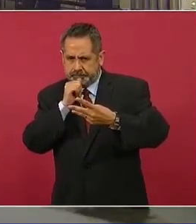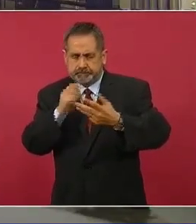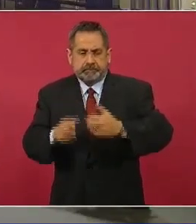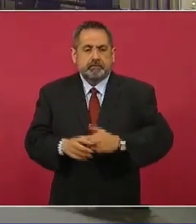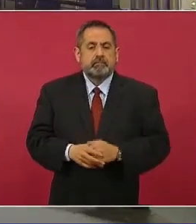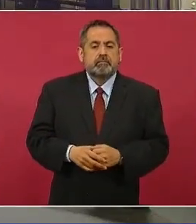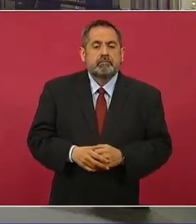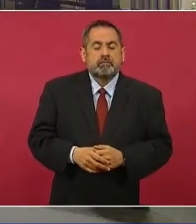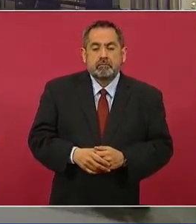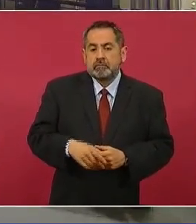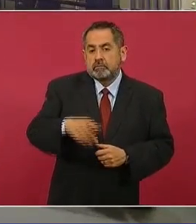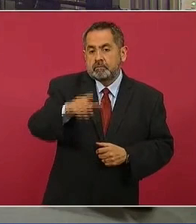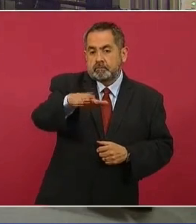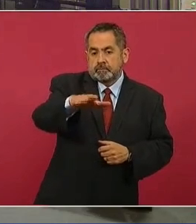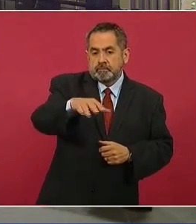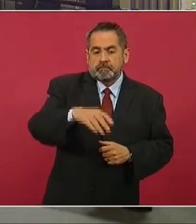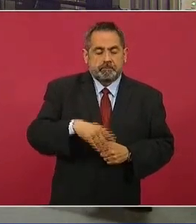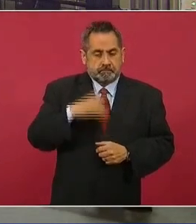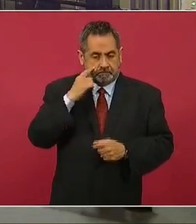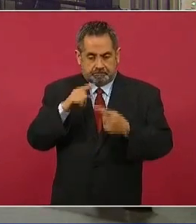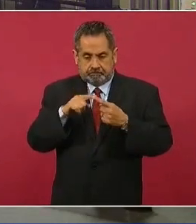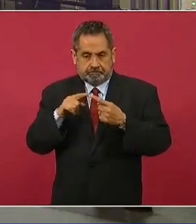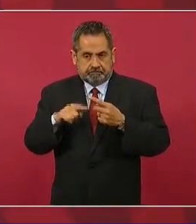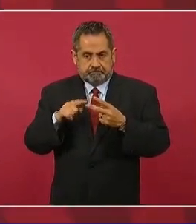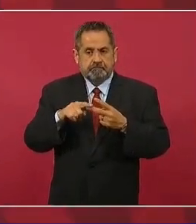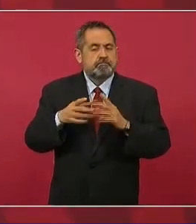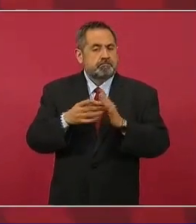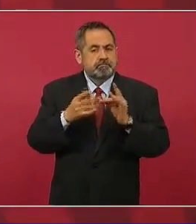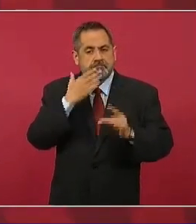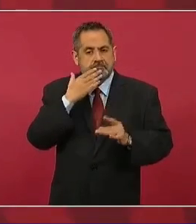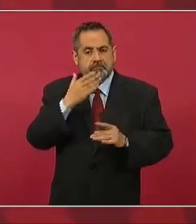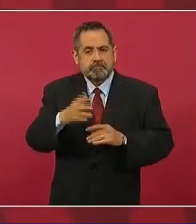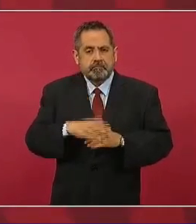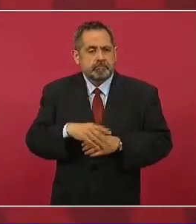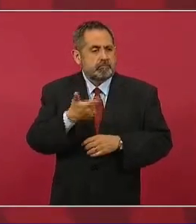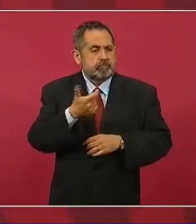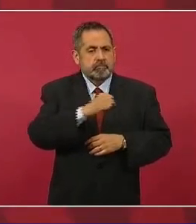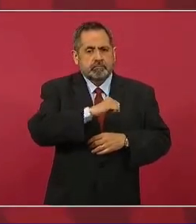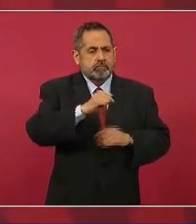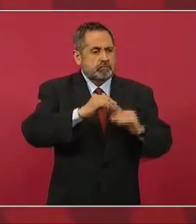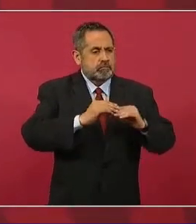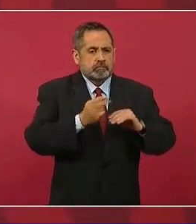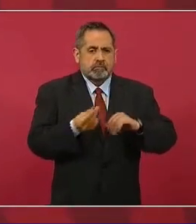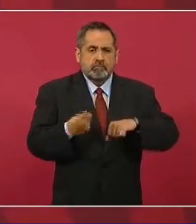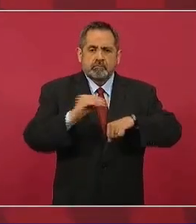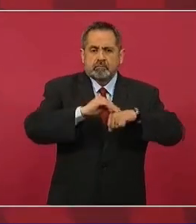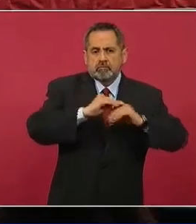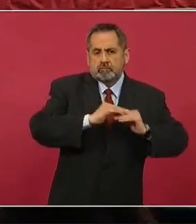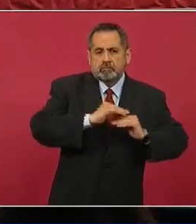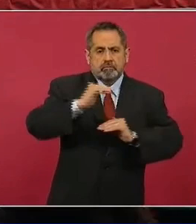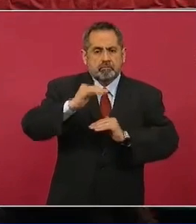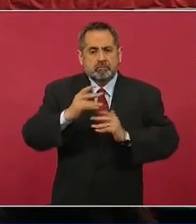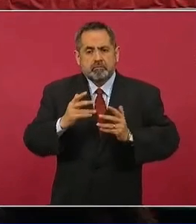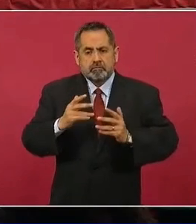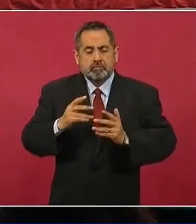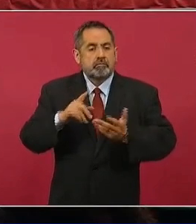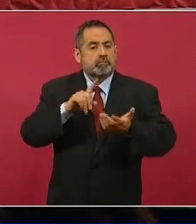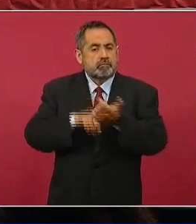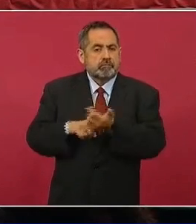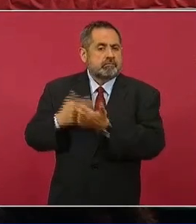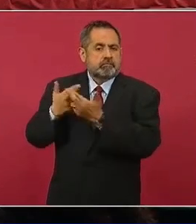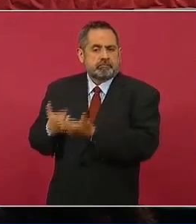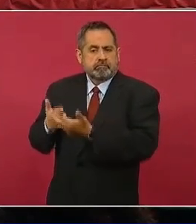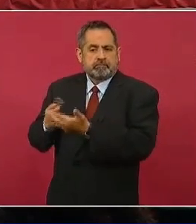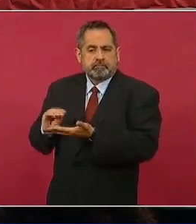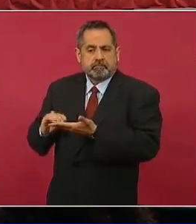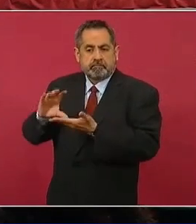es buena tu observación de esos dos datos, de lo que es inflación acumulada y lo que son reservas,